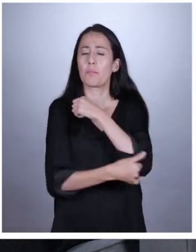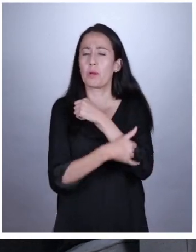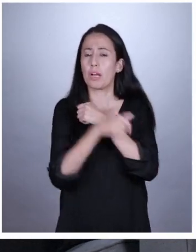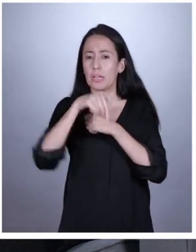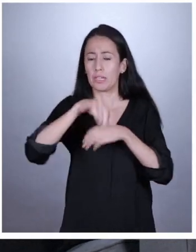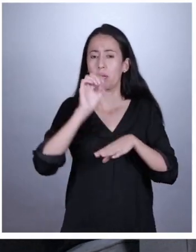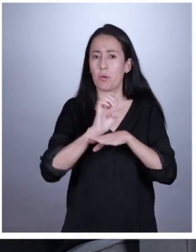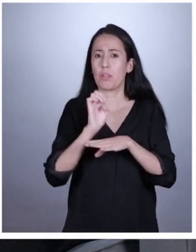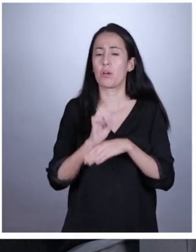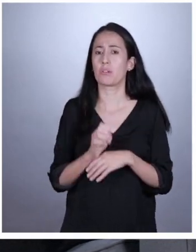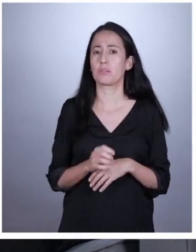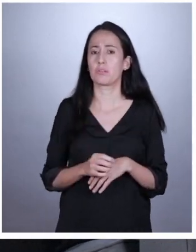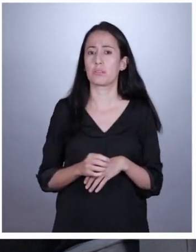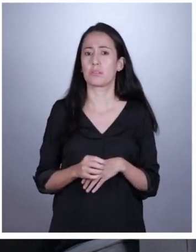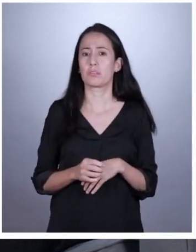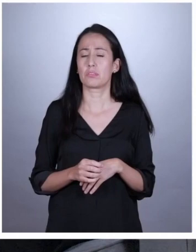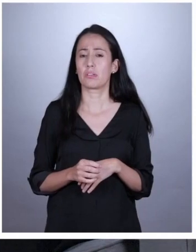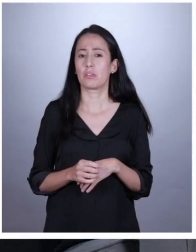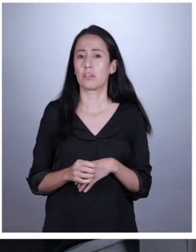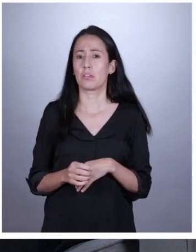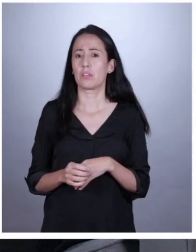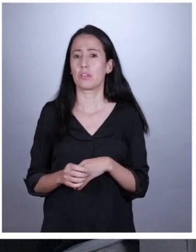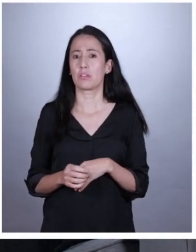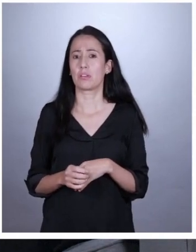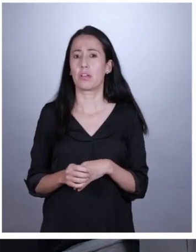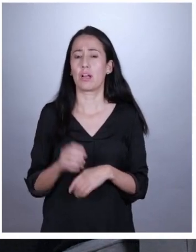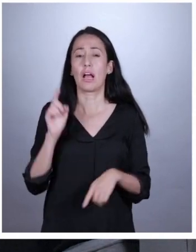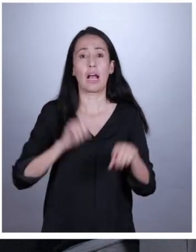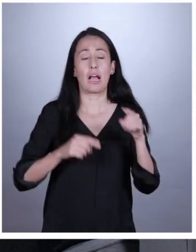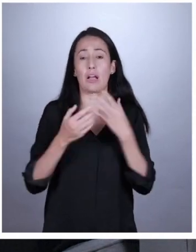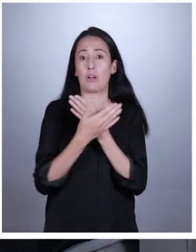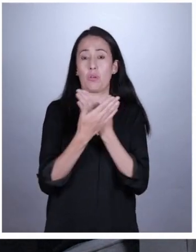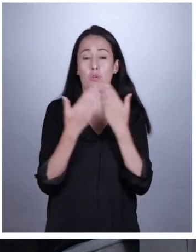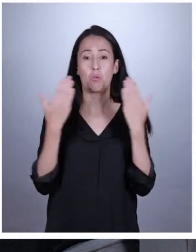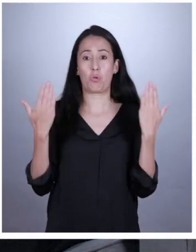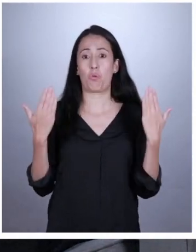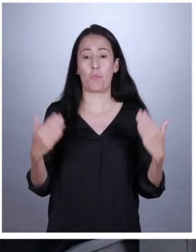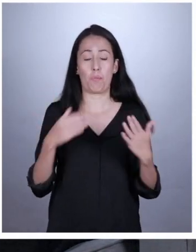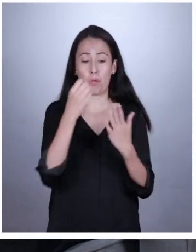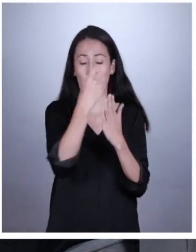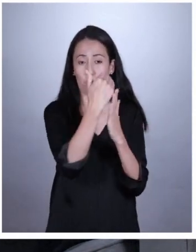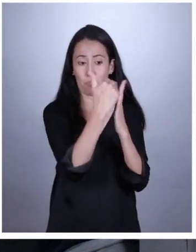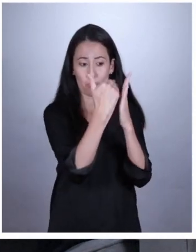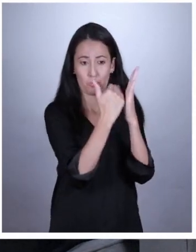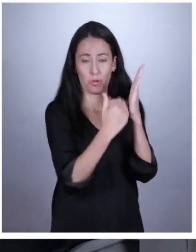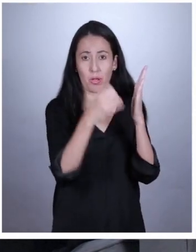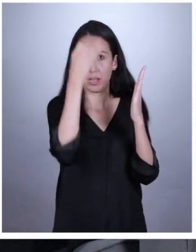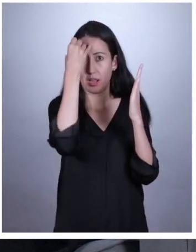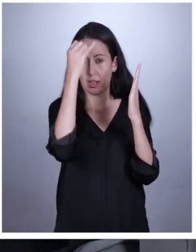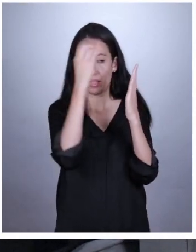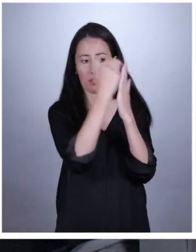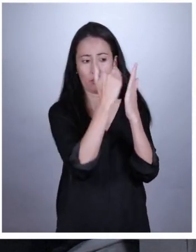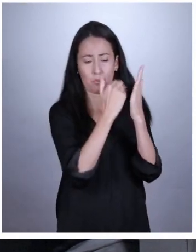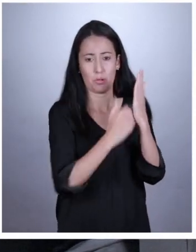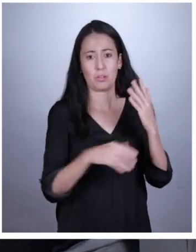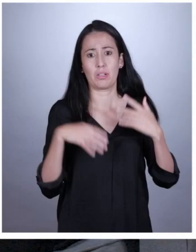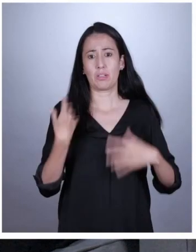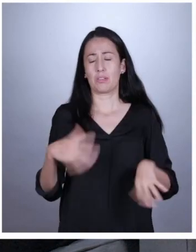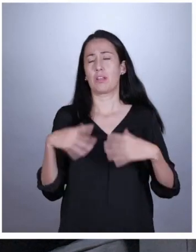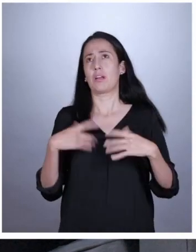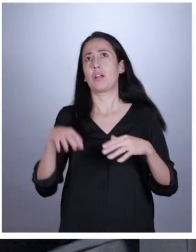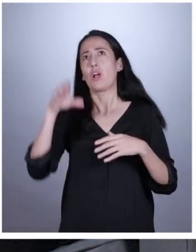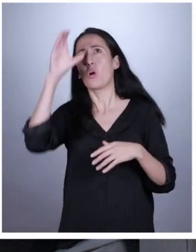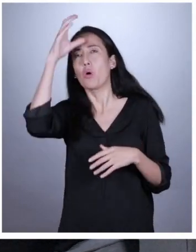por nuestro país? Mmm, bueno, pues muchísimas cosas. Tengo un montón de ideas en la cabeza.